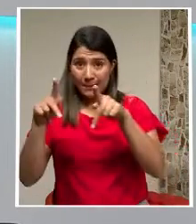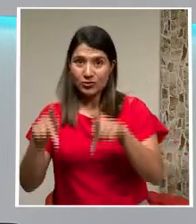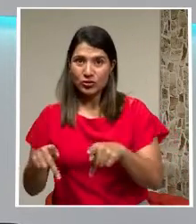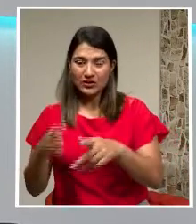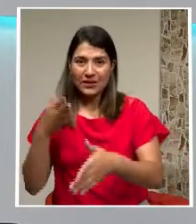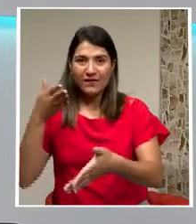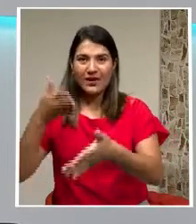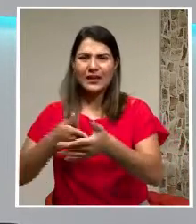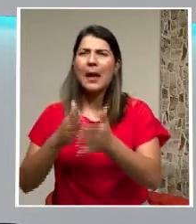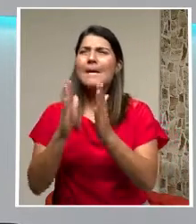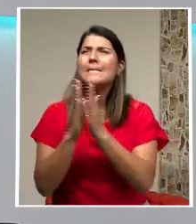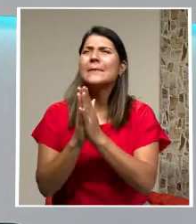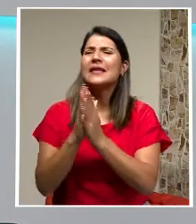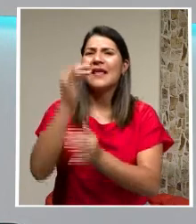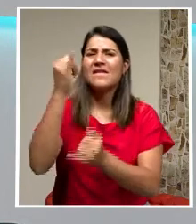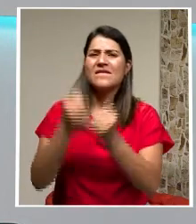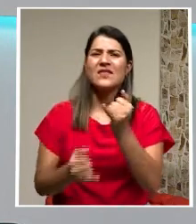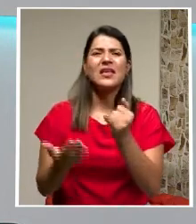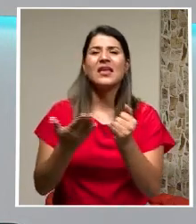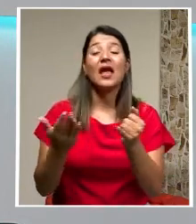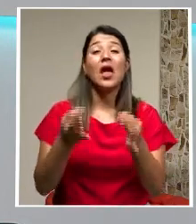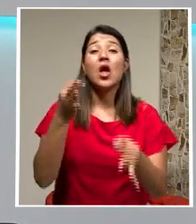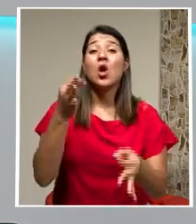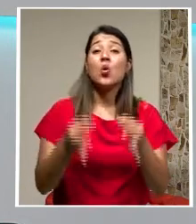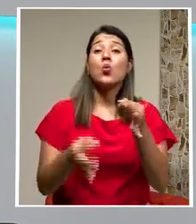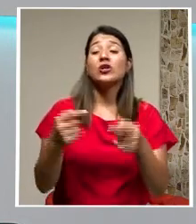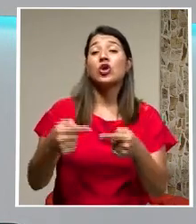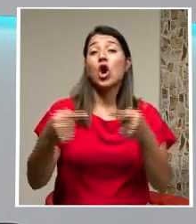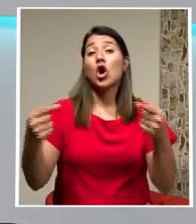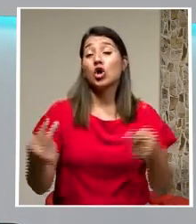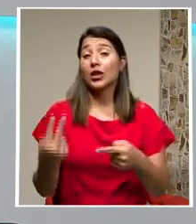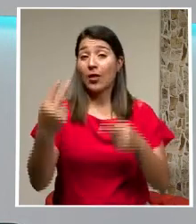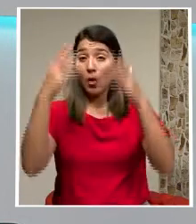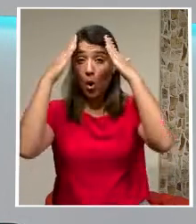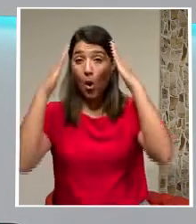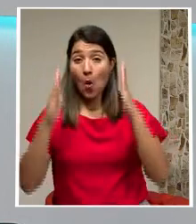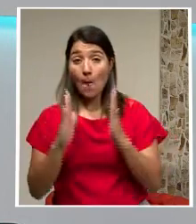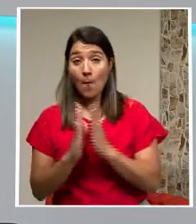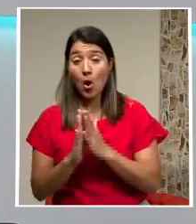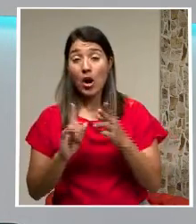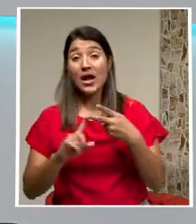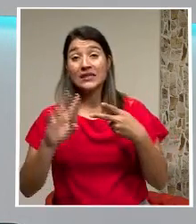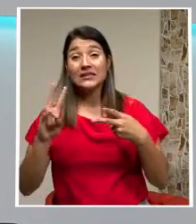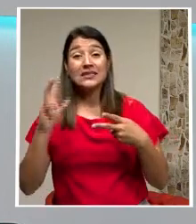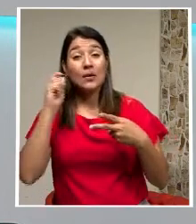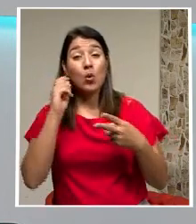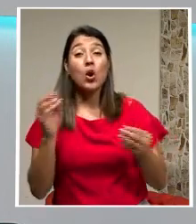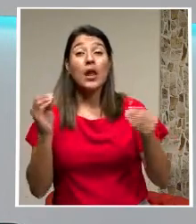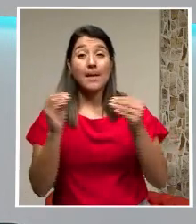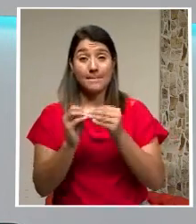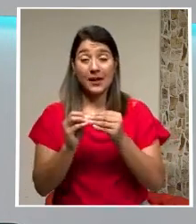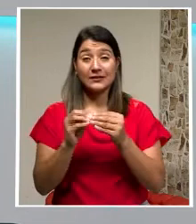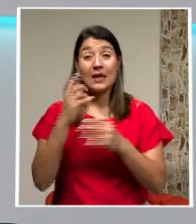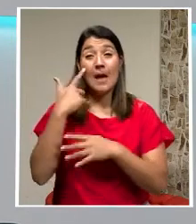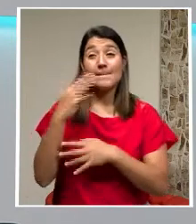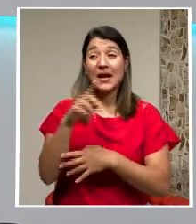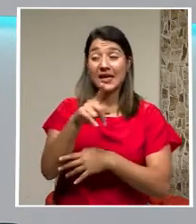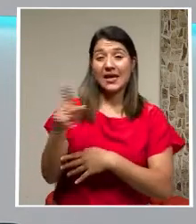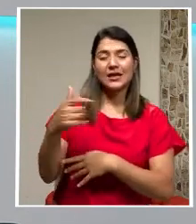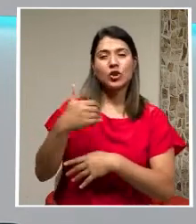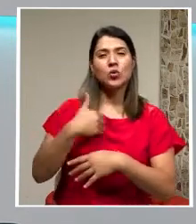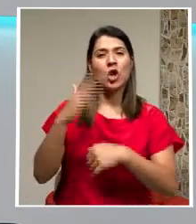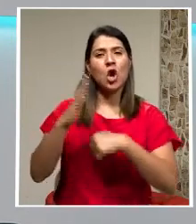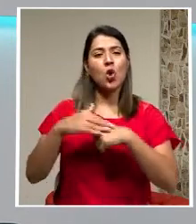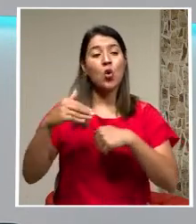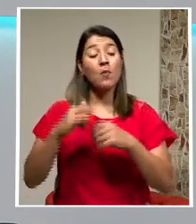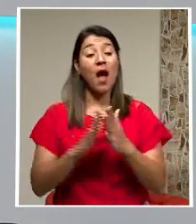A un juicio Contra dos monjas Y otras siete mujeres Acusadas de complicidad En el abuso sexual De niños sordos